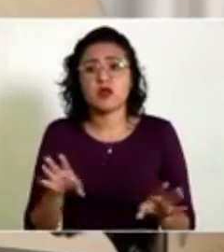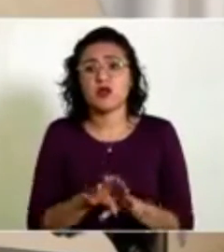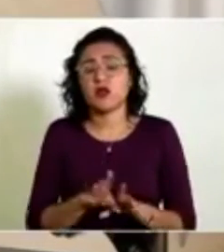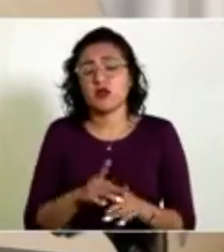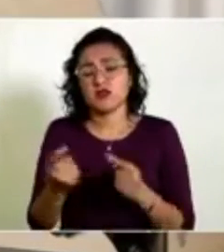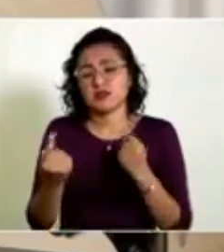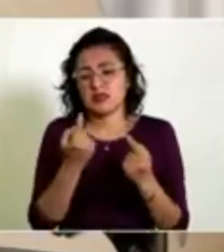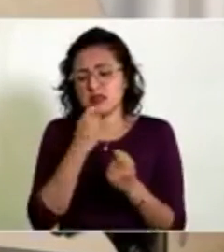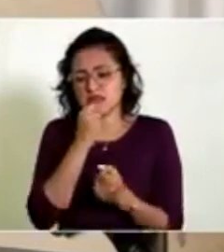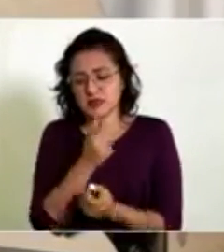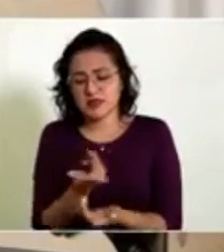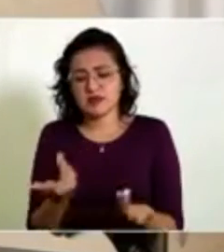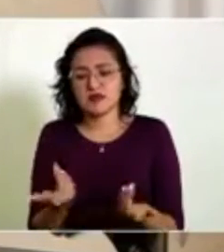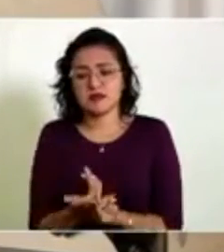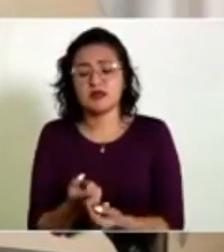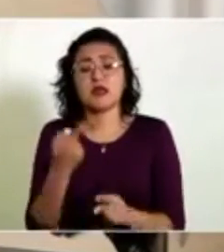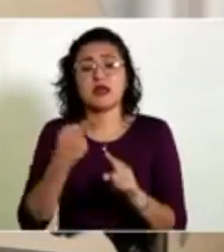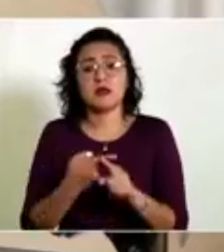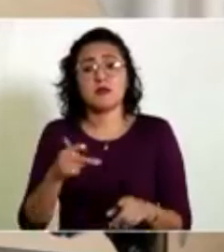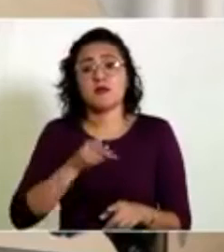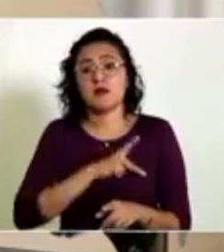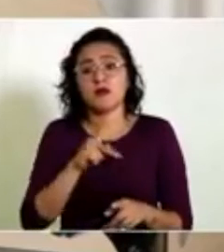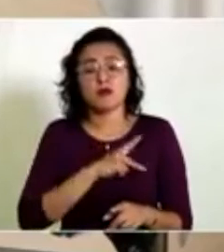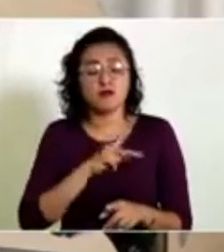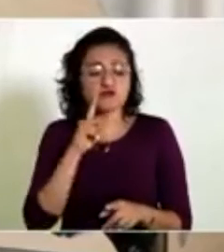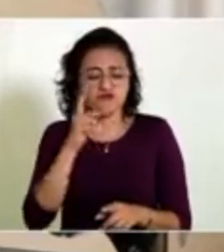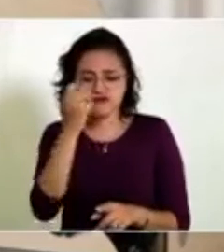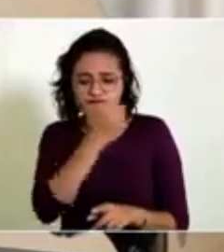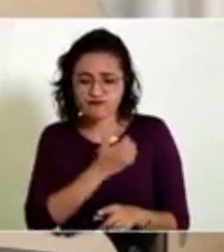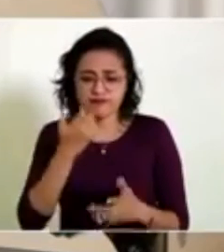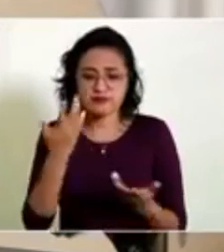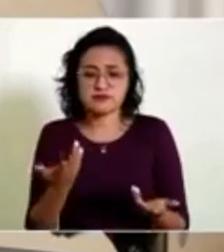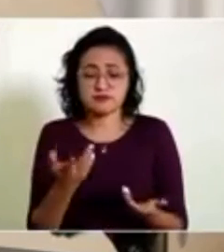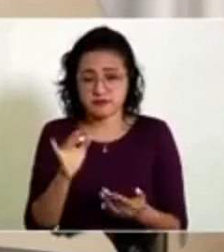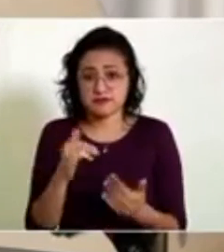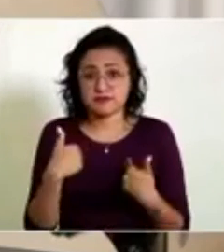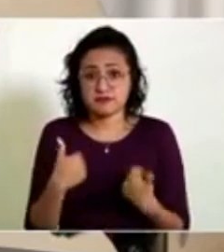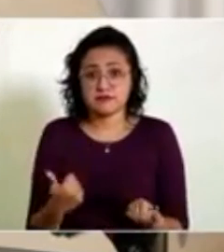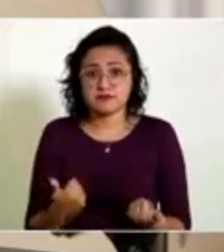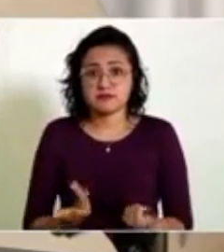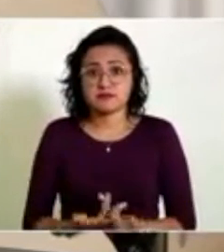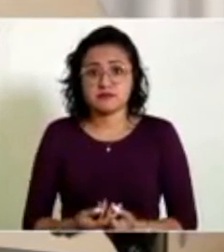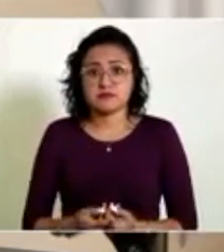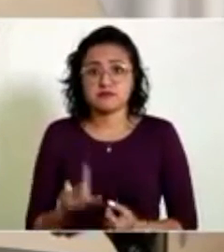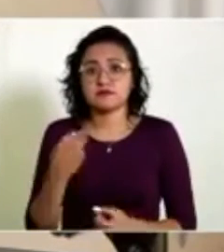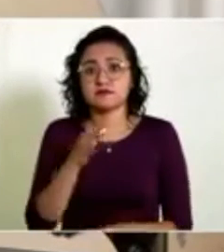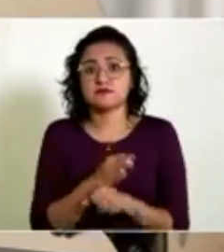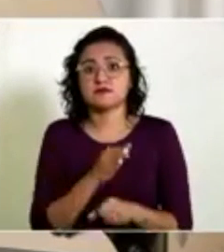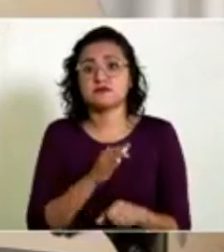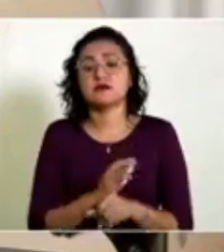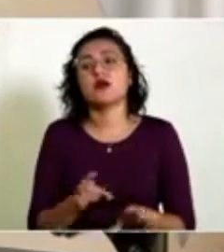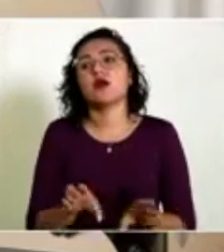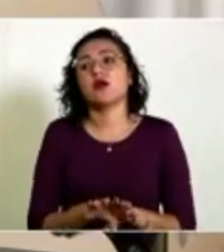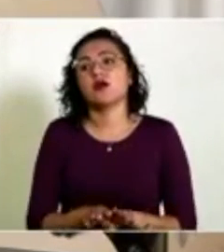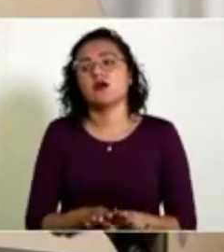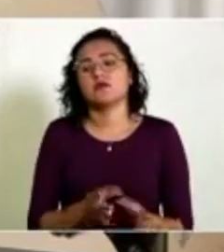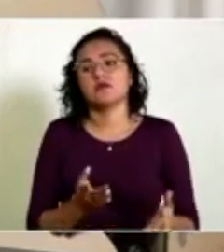crítica, hacer nuestra propia autocrítica, ¿sí? Pero dependiendo de parte de ellos que...